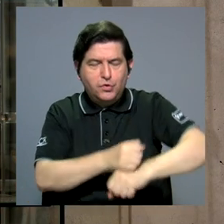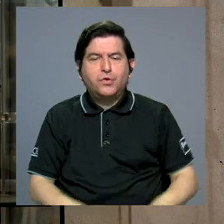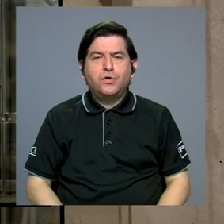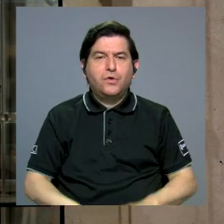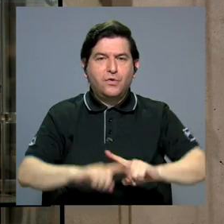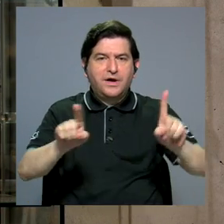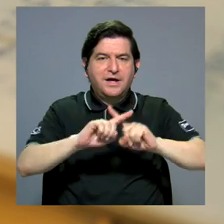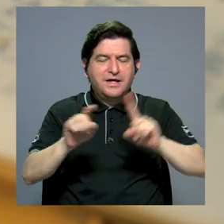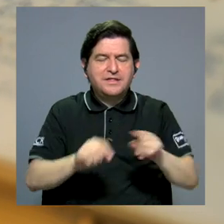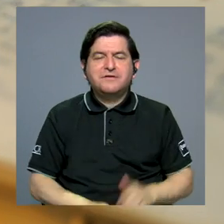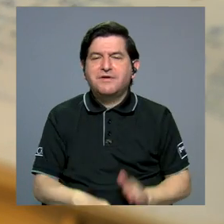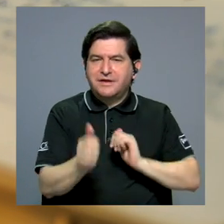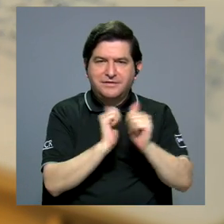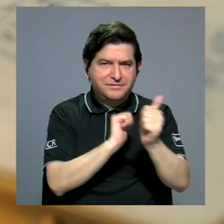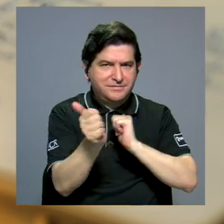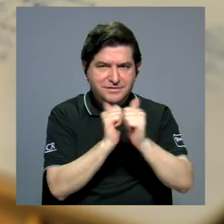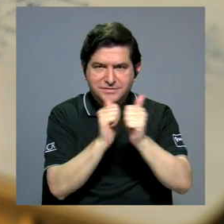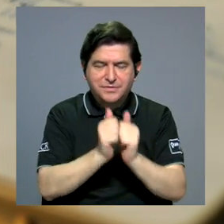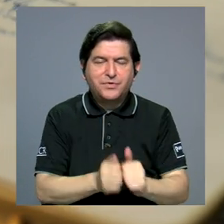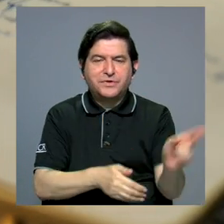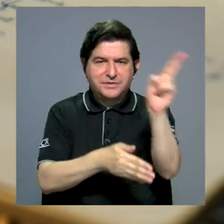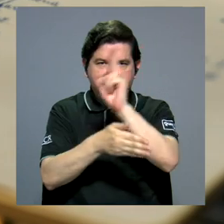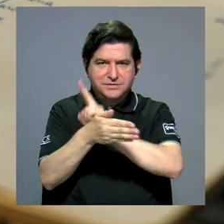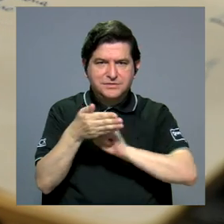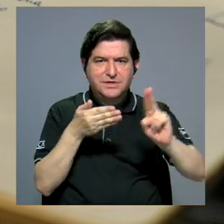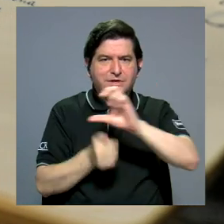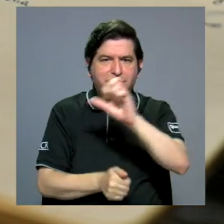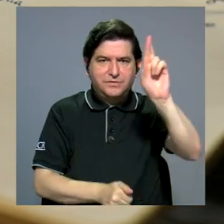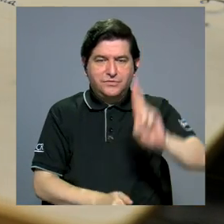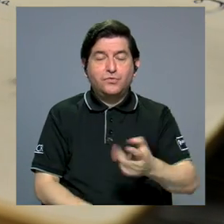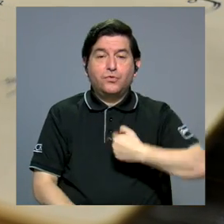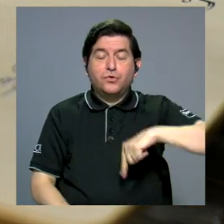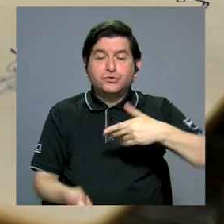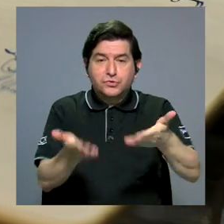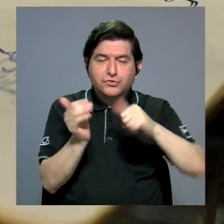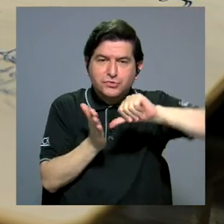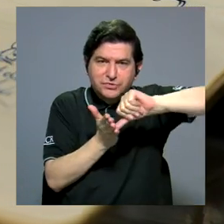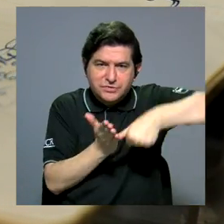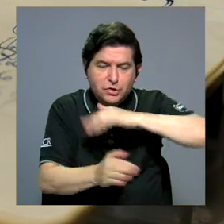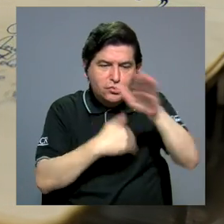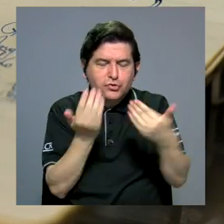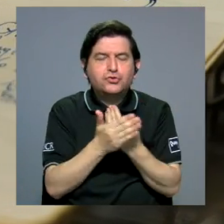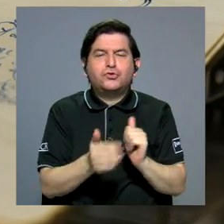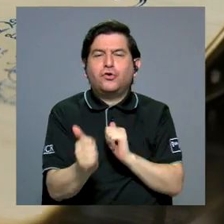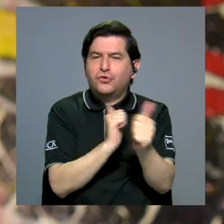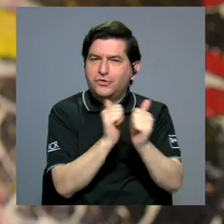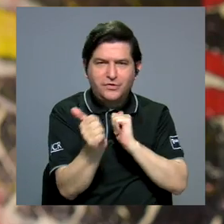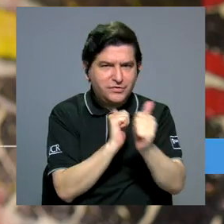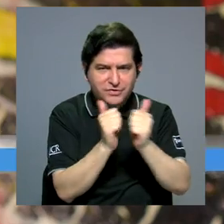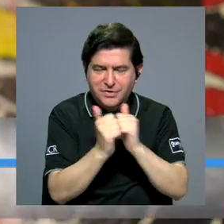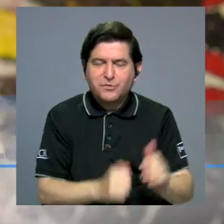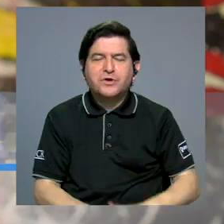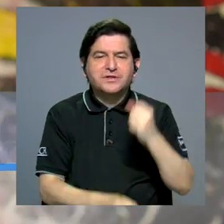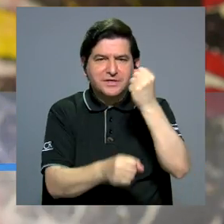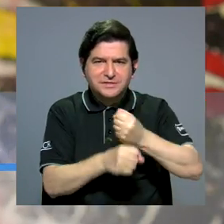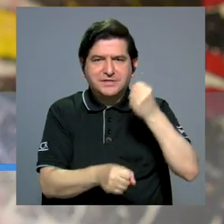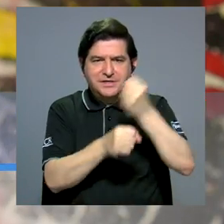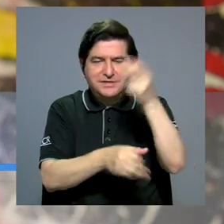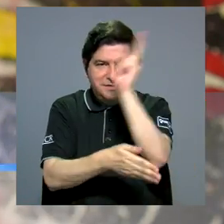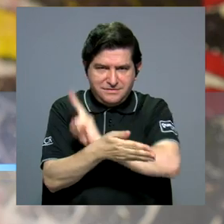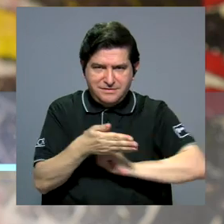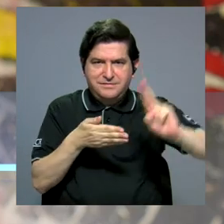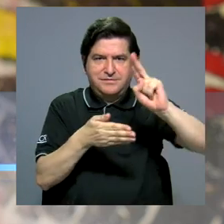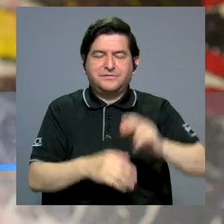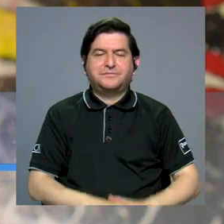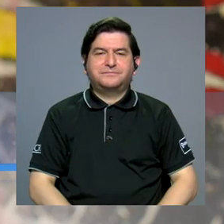sino al resto de disciplinas deportivas de la UCR. Nosotros queremos resaltar todas las disciplinas y todos los esfuerzos que tiene la